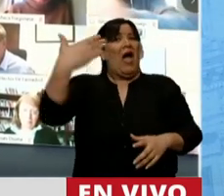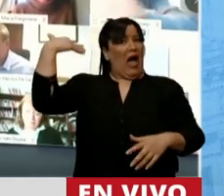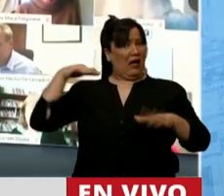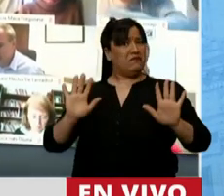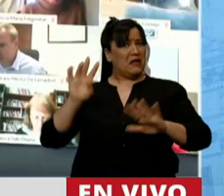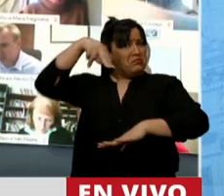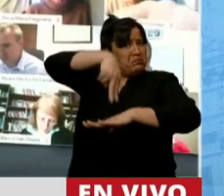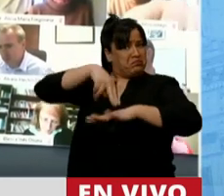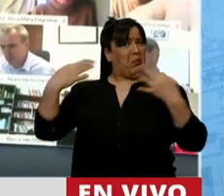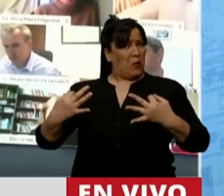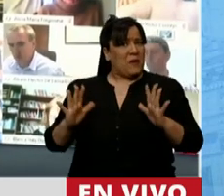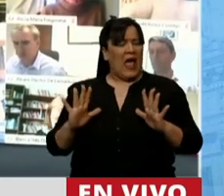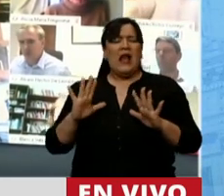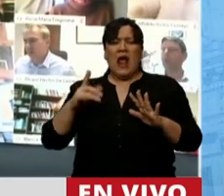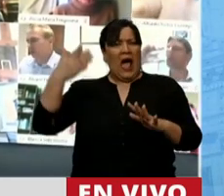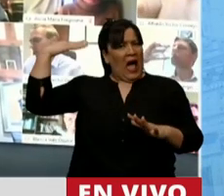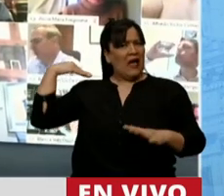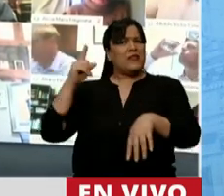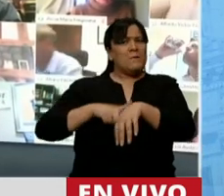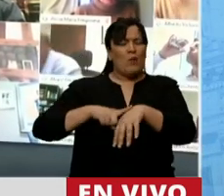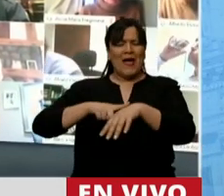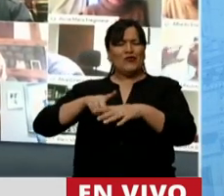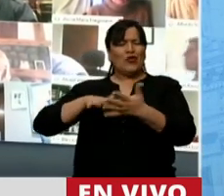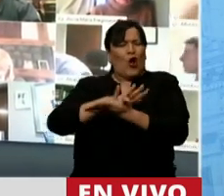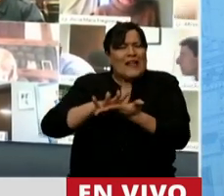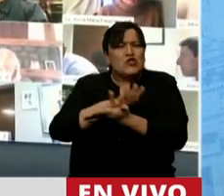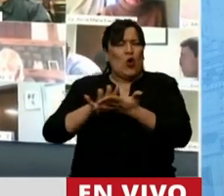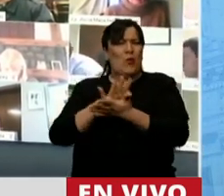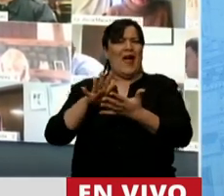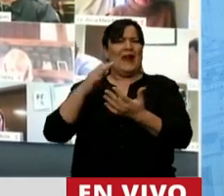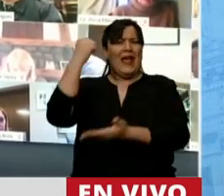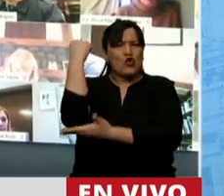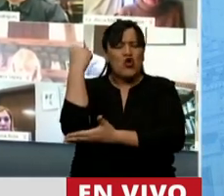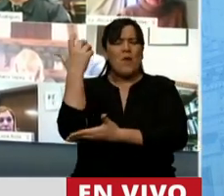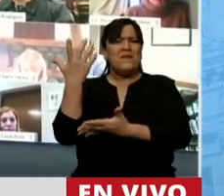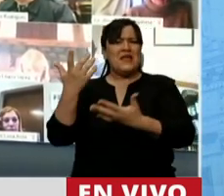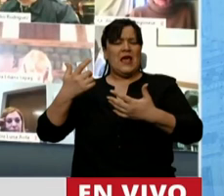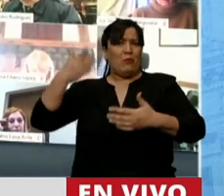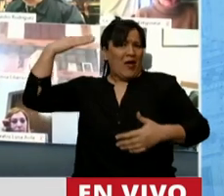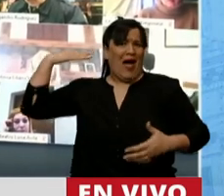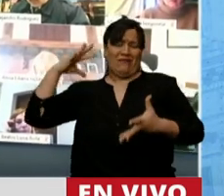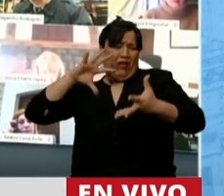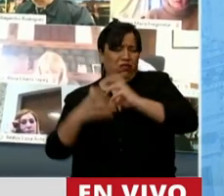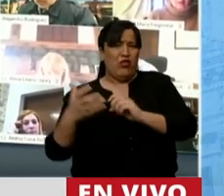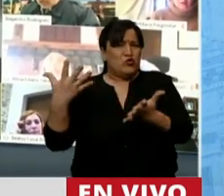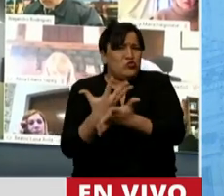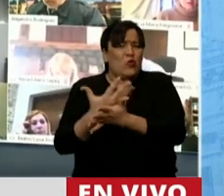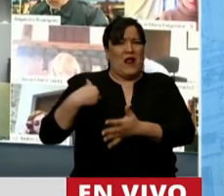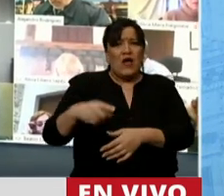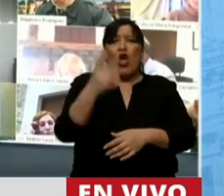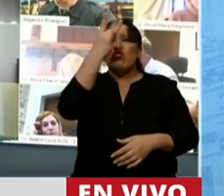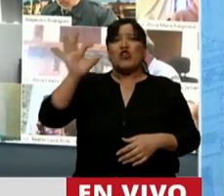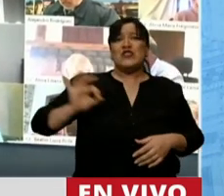erguidos, tratando de resolver problemas estructurales que flagelaron a la Argentina durante décadas. 12 años de